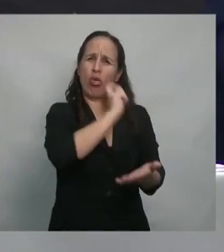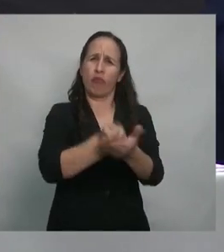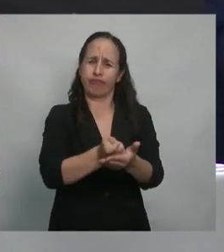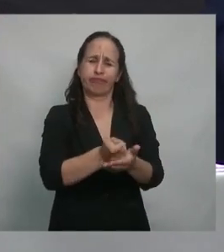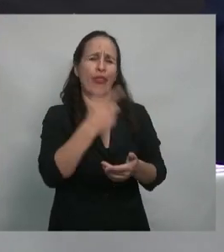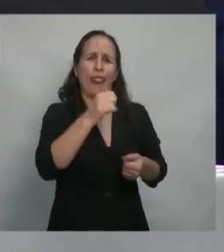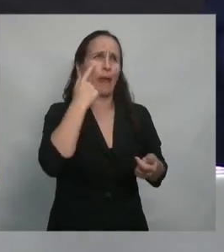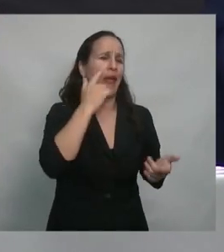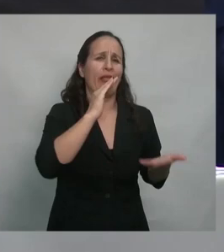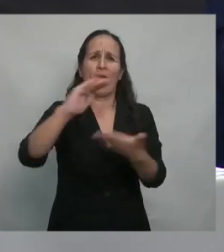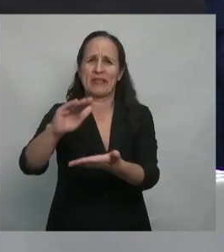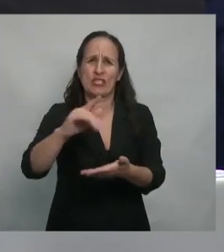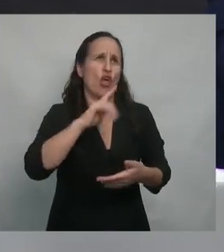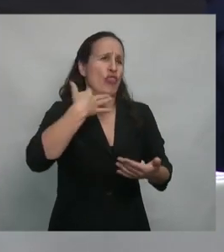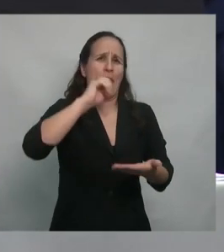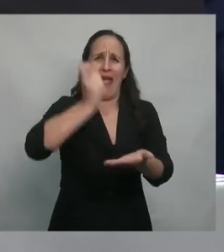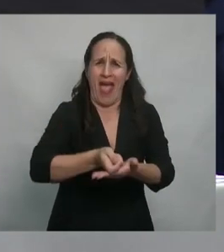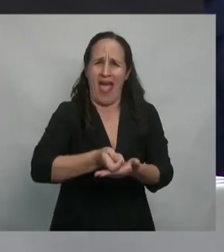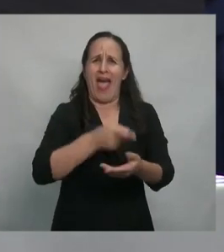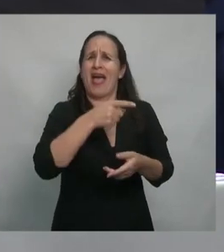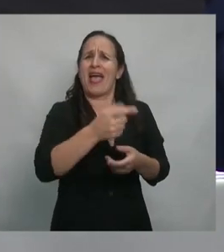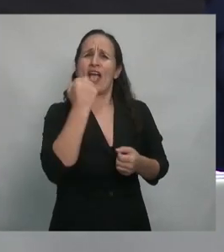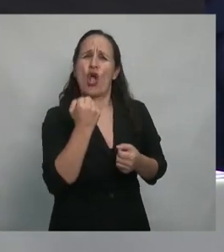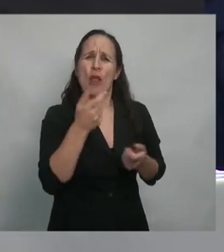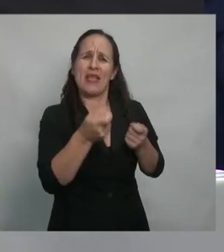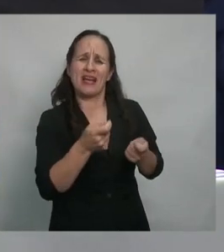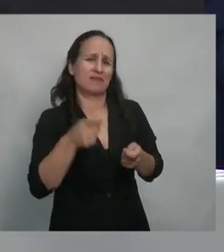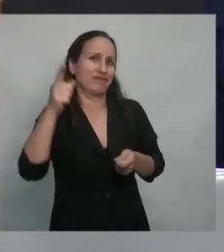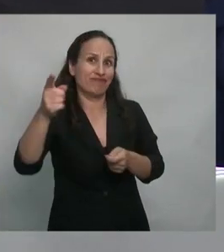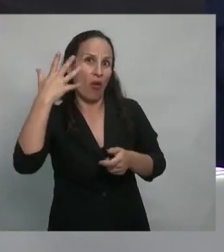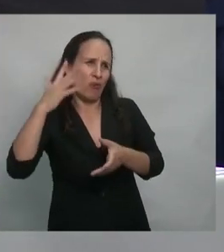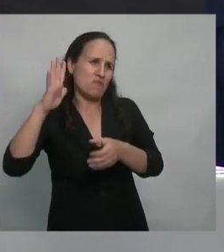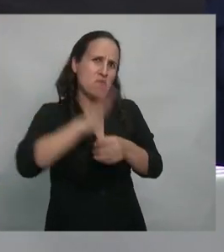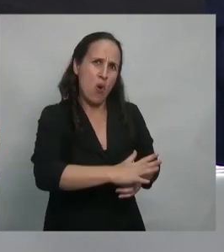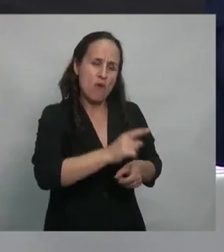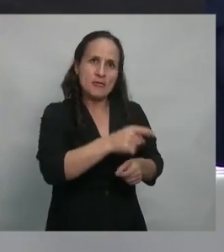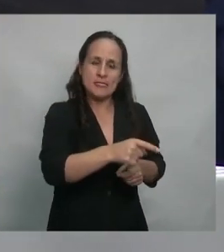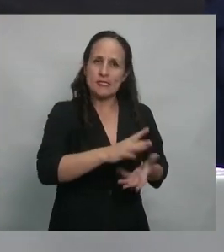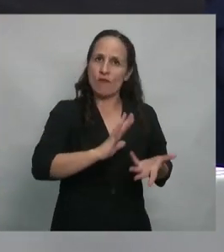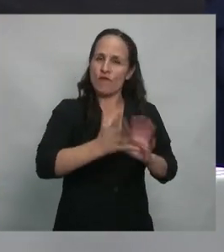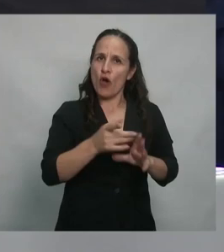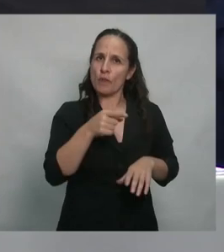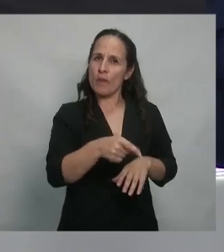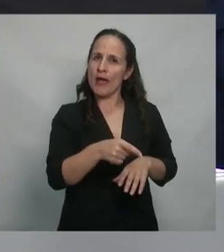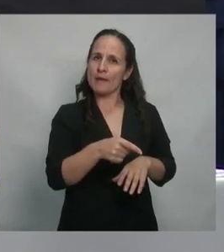indemnizaciones, limitaciones a su gestión económica, a todo, que finalmente terminó